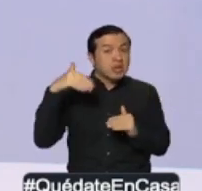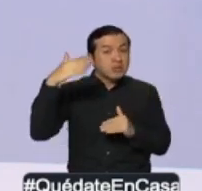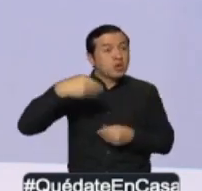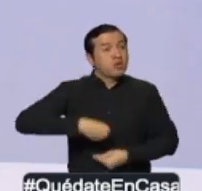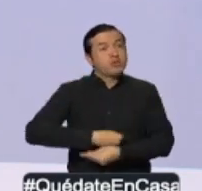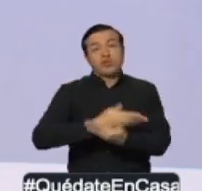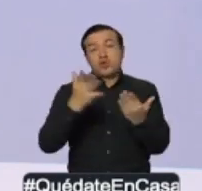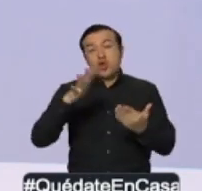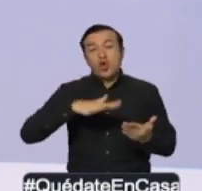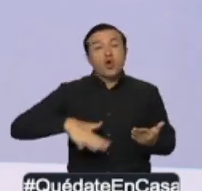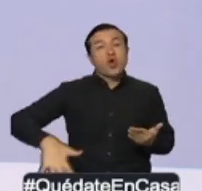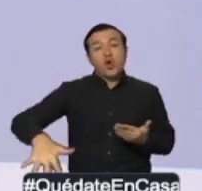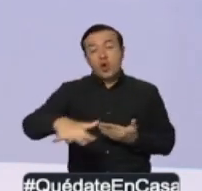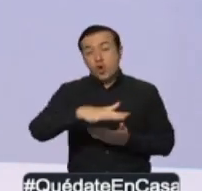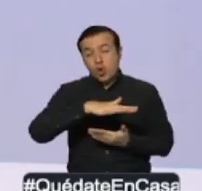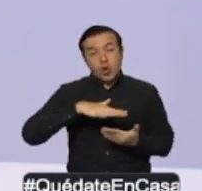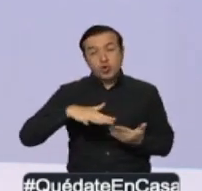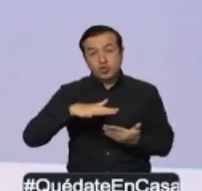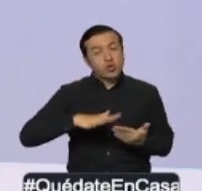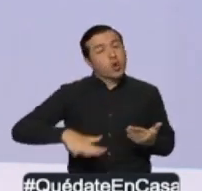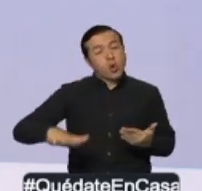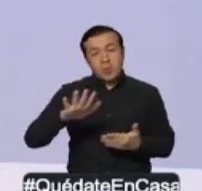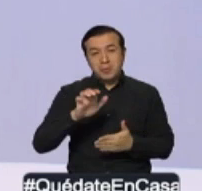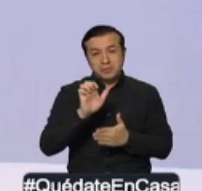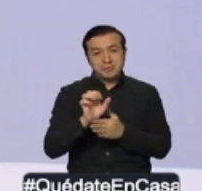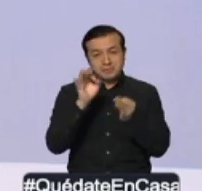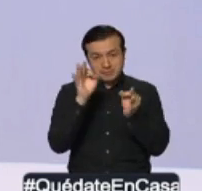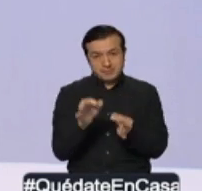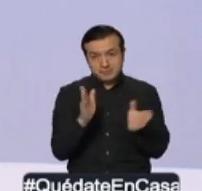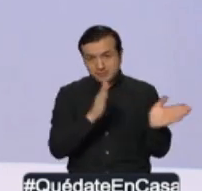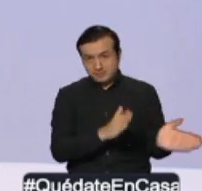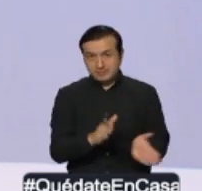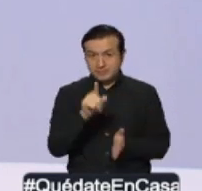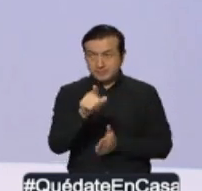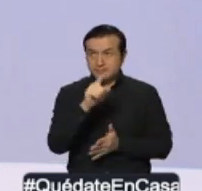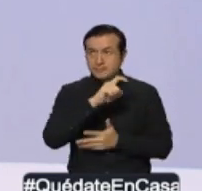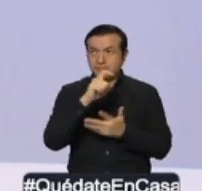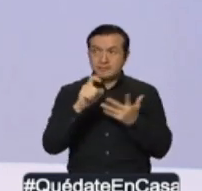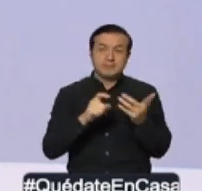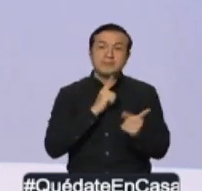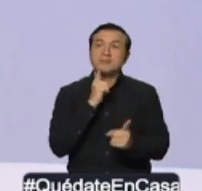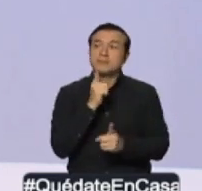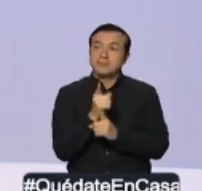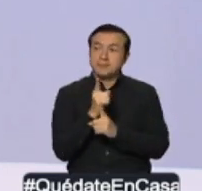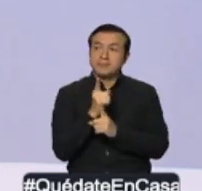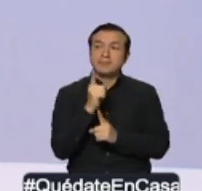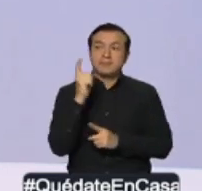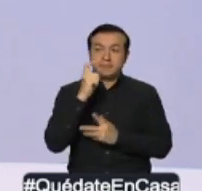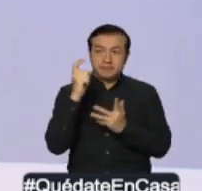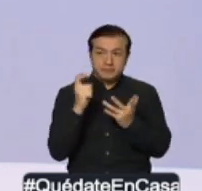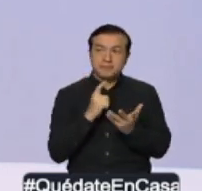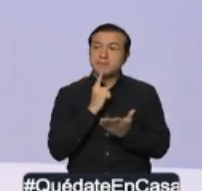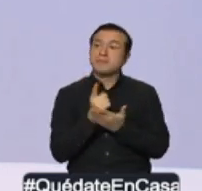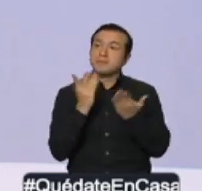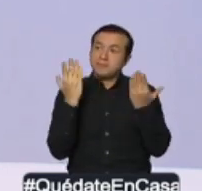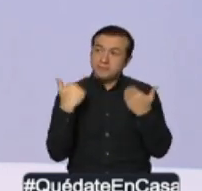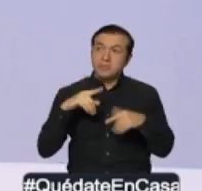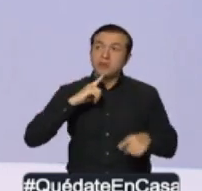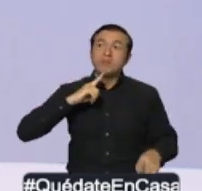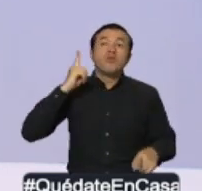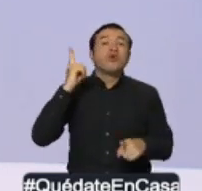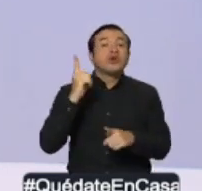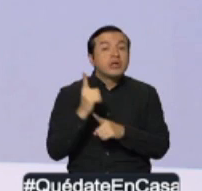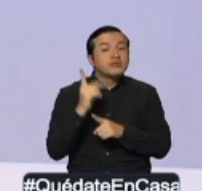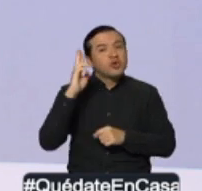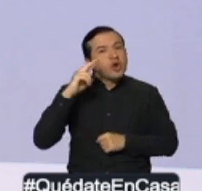a todas las unidades de salud del país en función de sus necesidades. Por eso es que